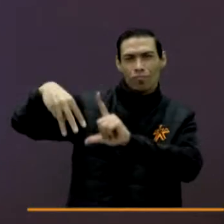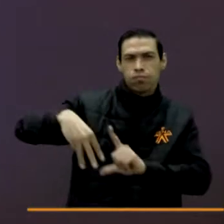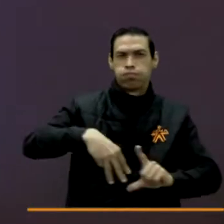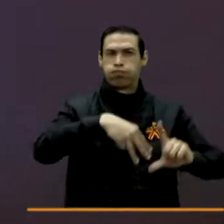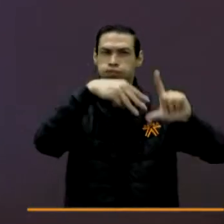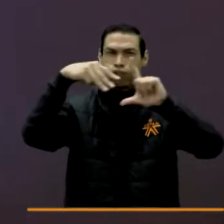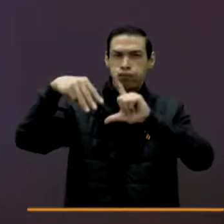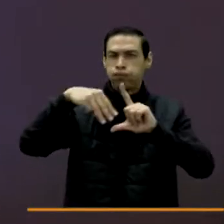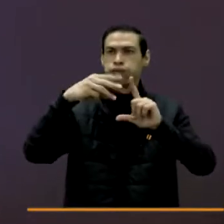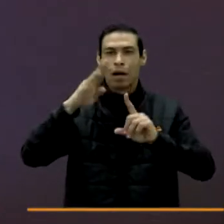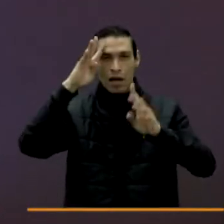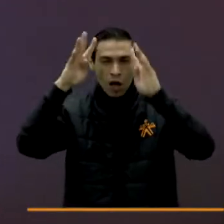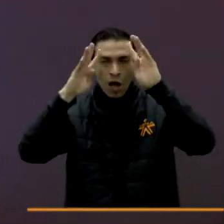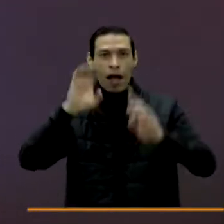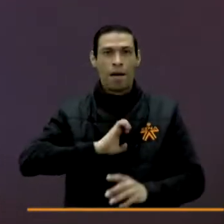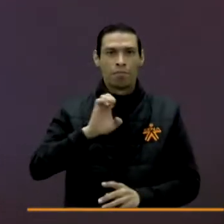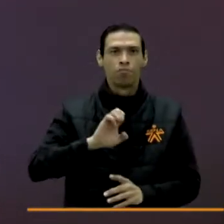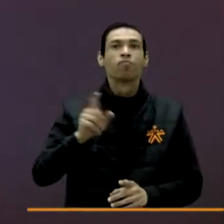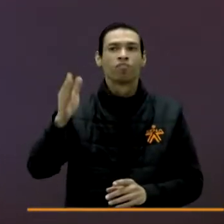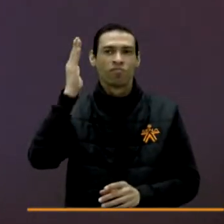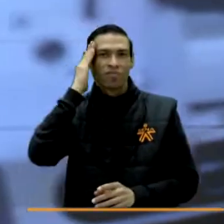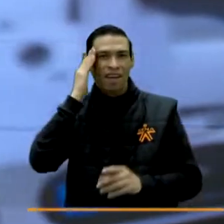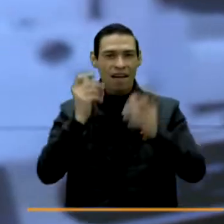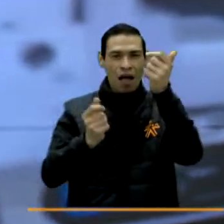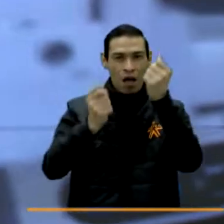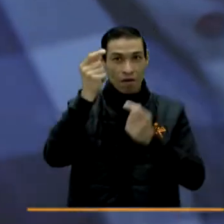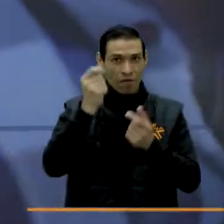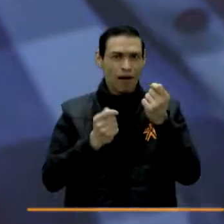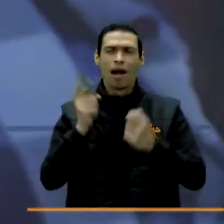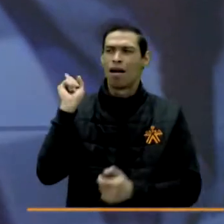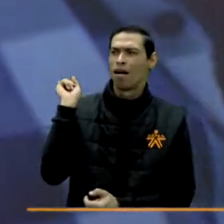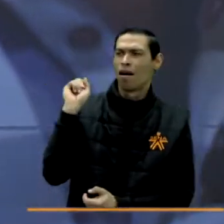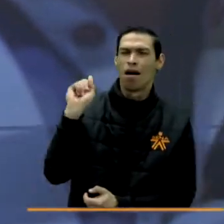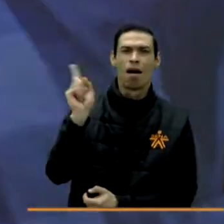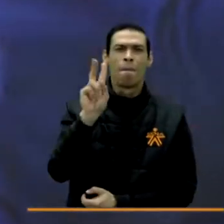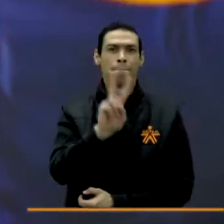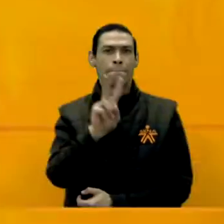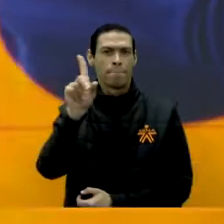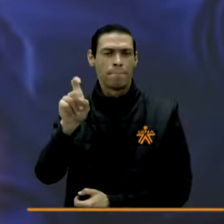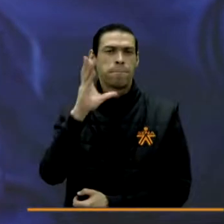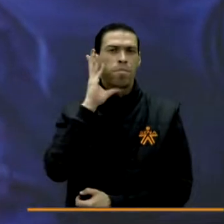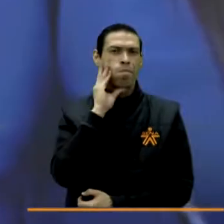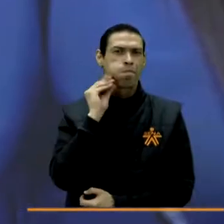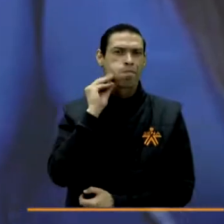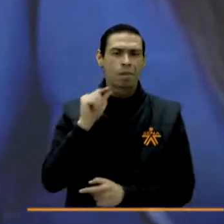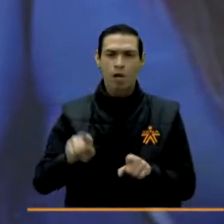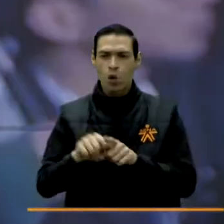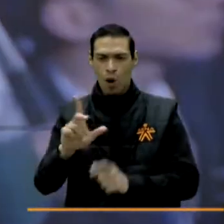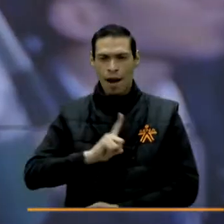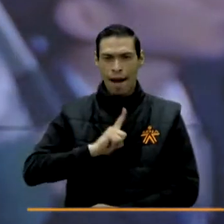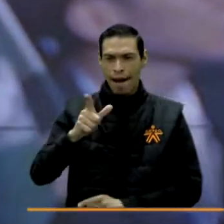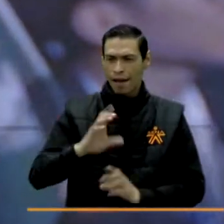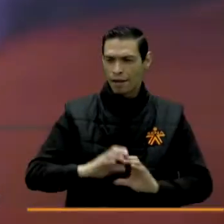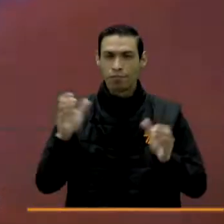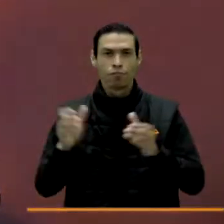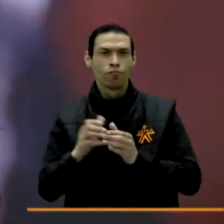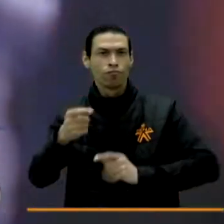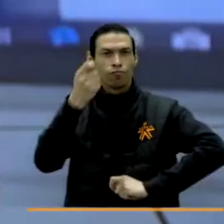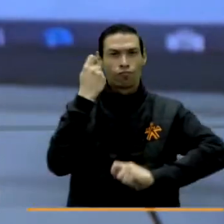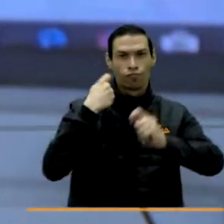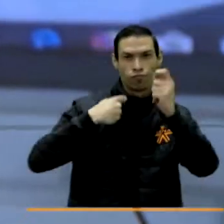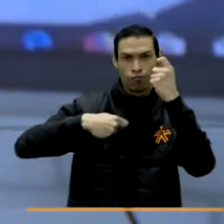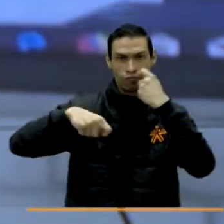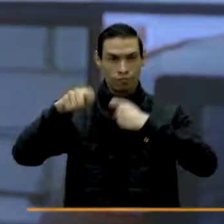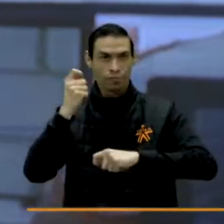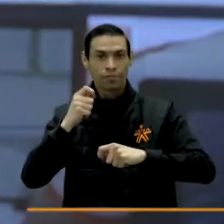maestría en innovación y emprendimiento. Cuenta con estudios en finanzas, una experiencia de más de 26 años liderando equipos comerciales.